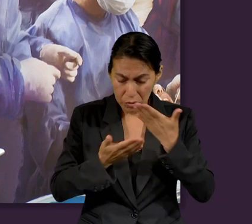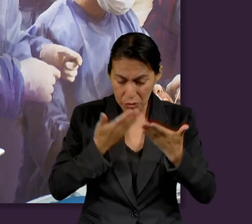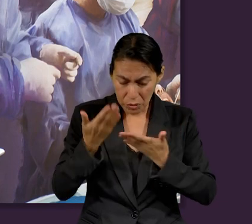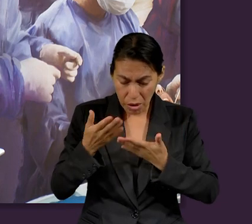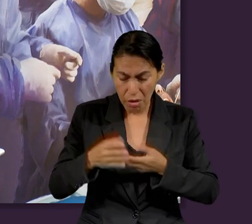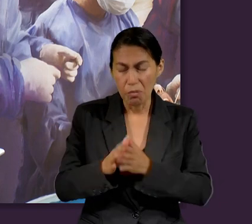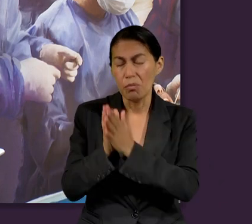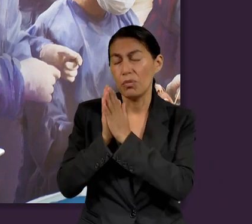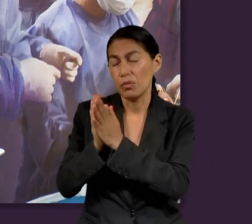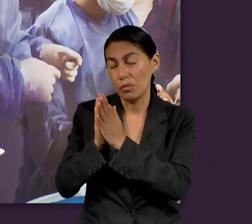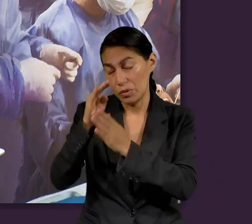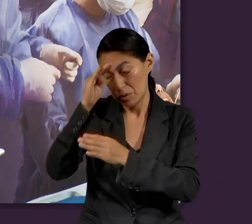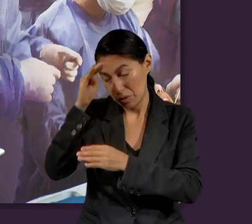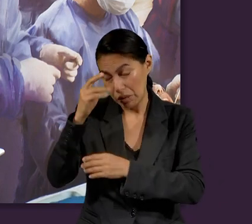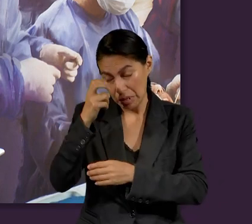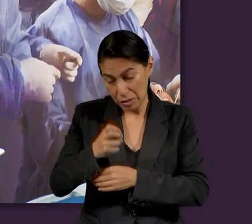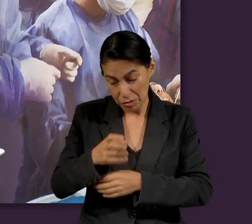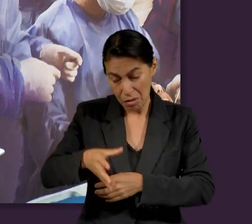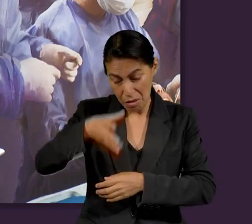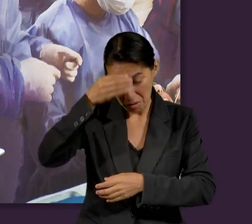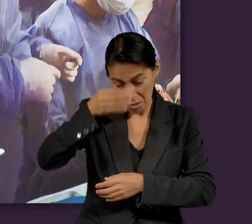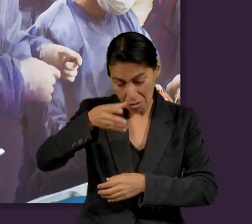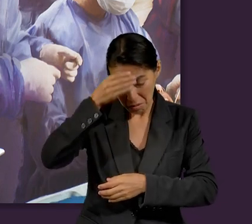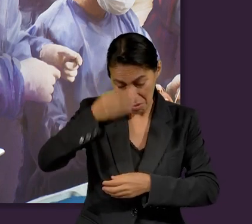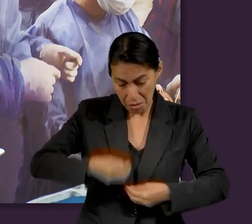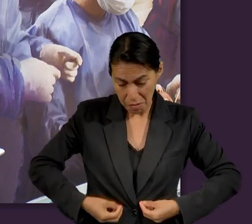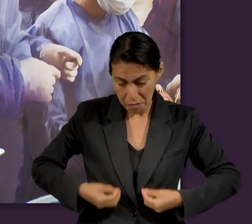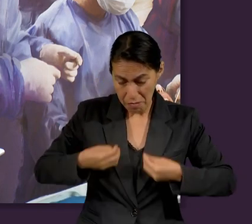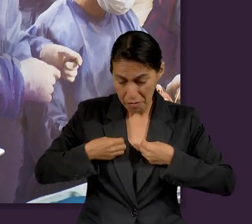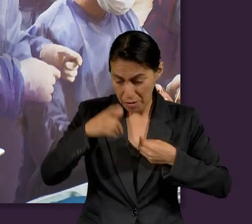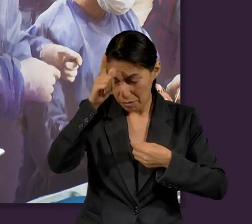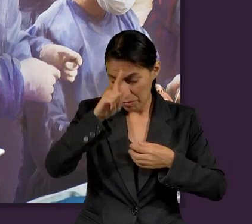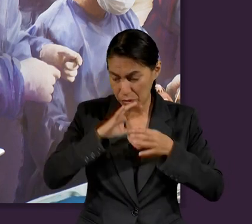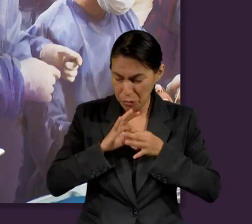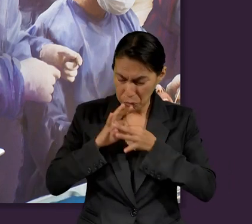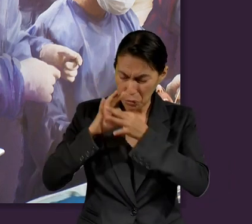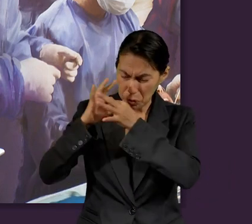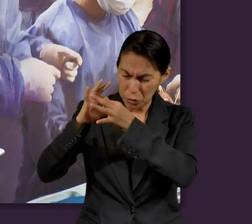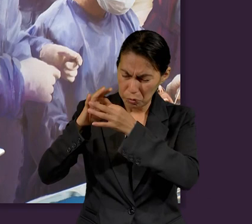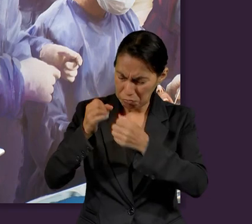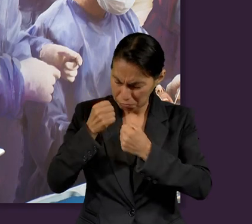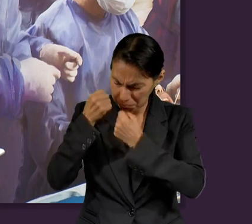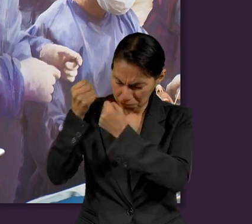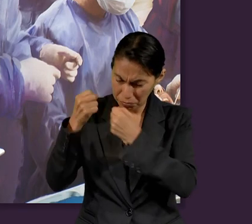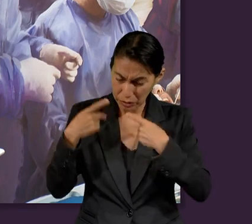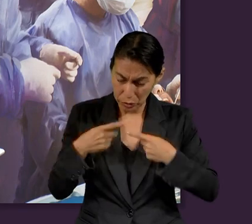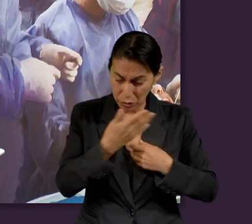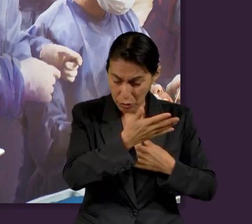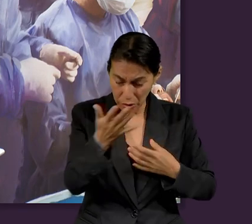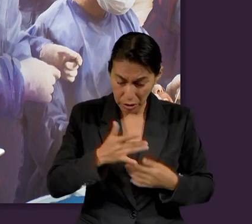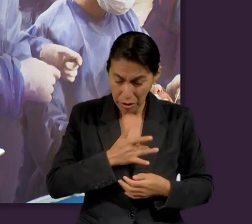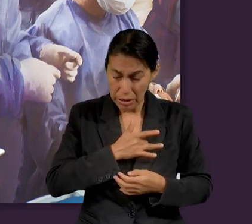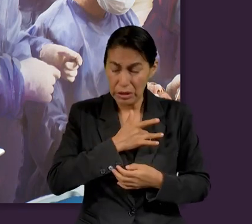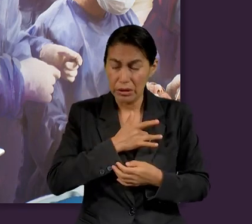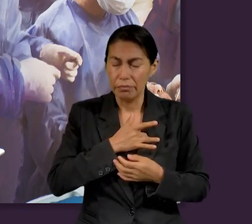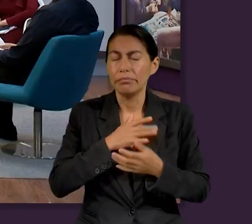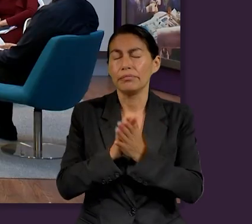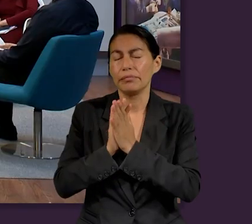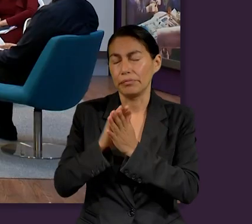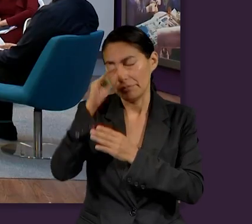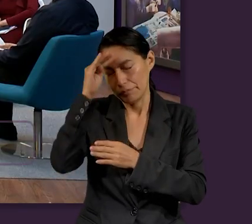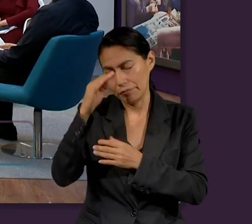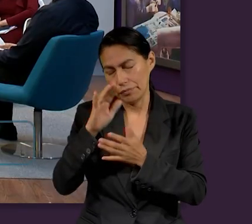en este momento pueda servir para nuestra vida espiritual y que también podamos llegar al corazón de muchas personas. En el nombre de Jesús. Amén.